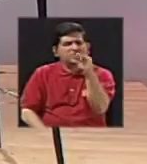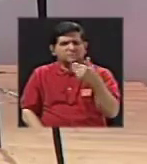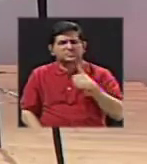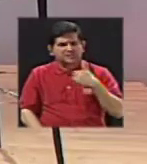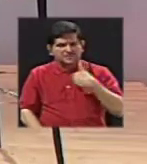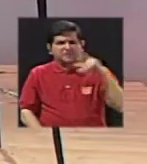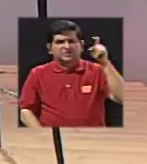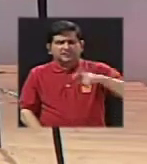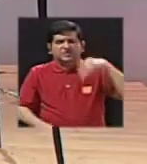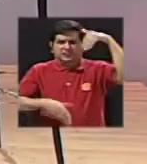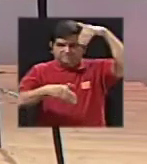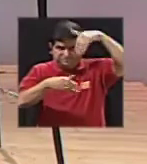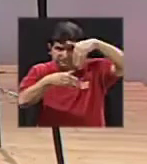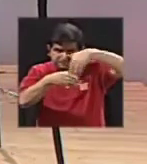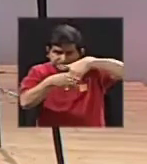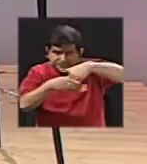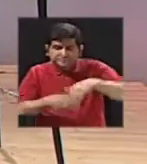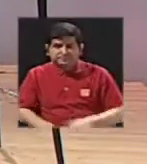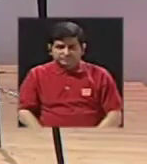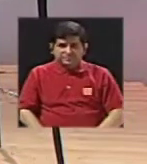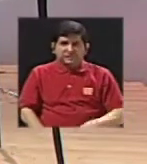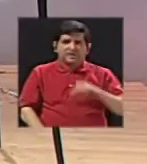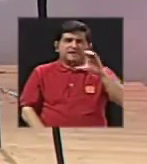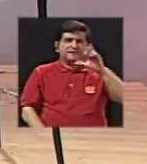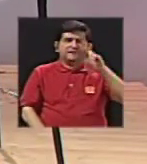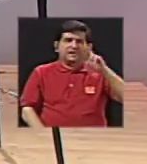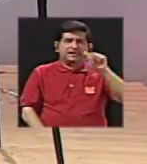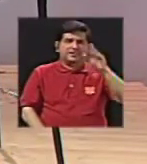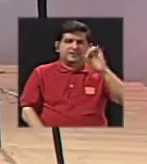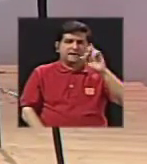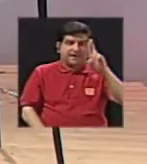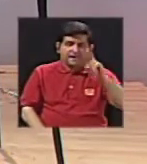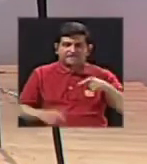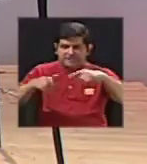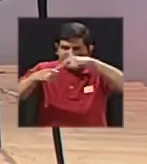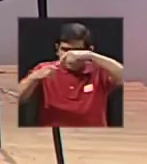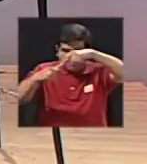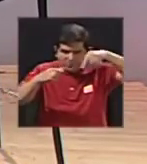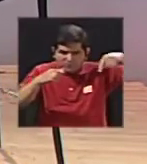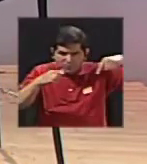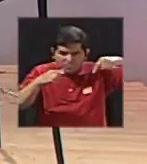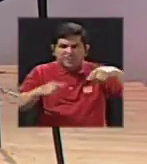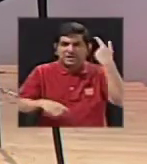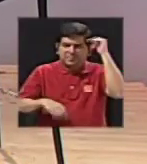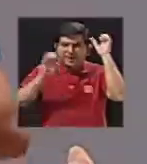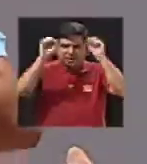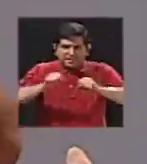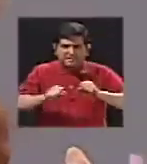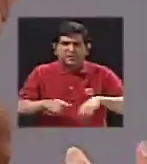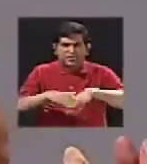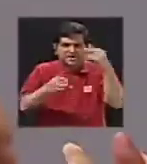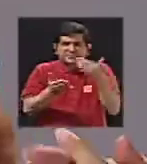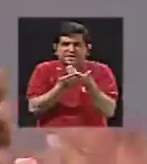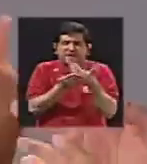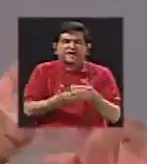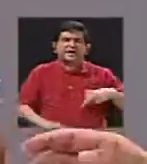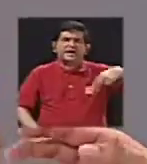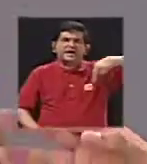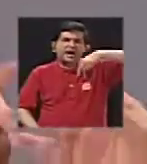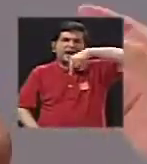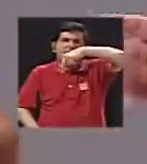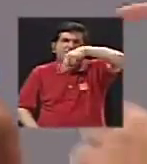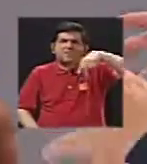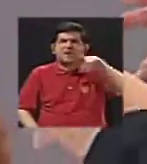estar dentro del cráter tomando las muestras? Sí, de, pues, la caminata y todo eso, pues, pueden ser de